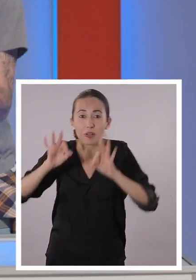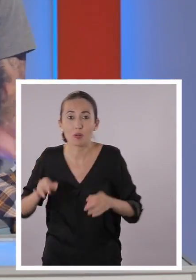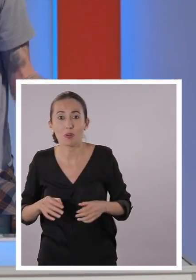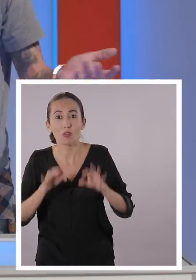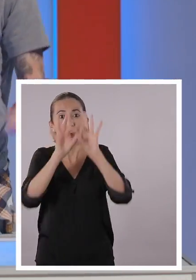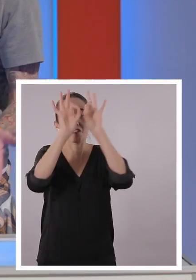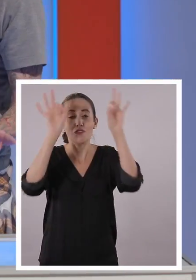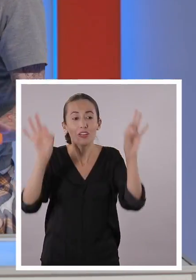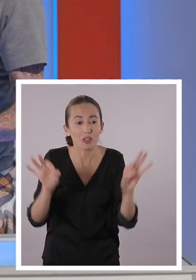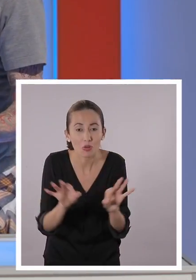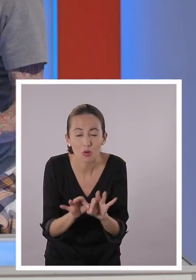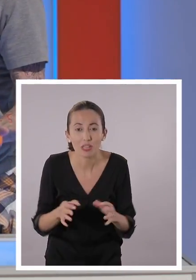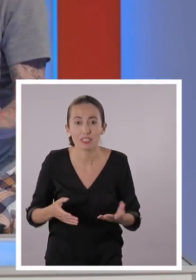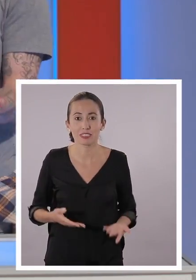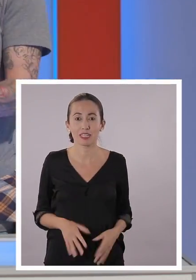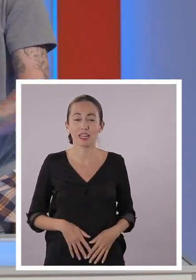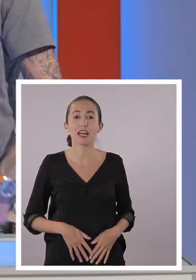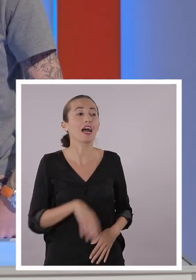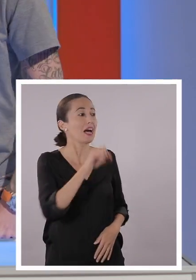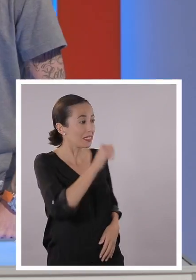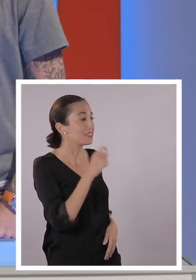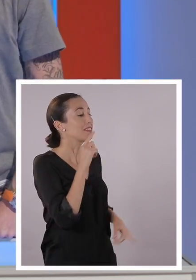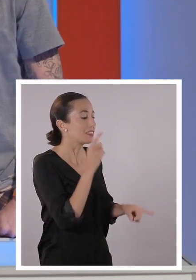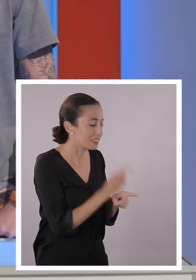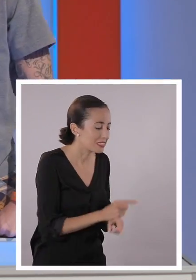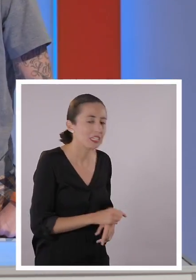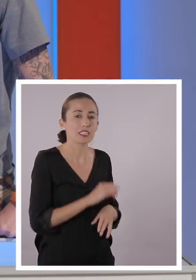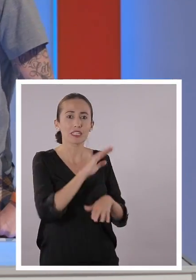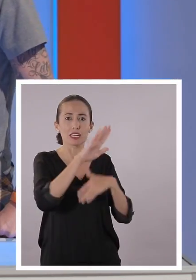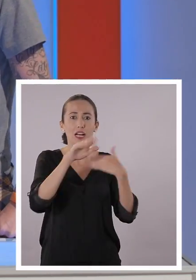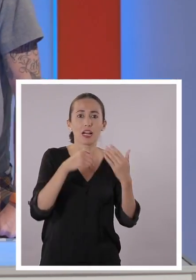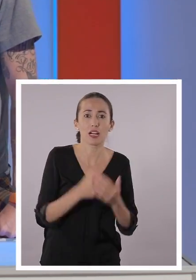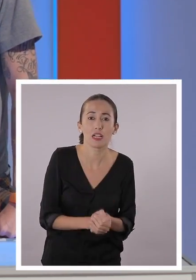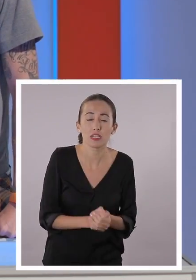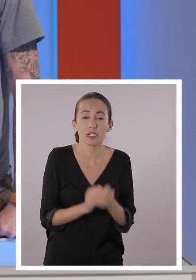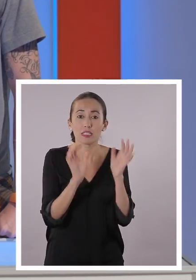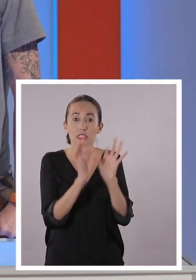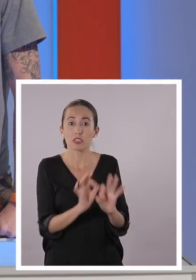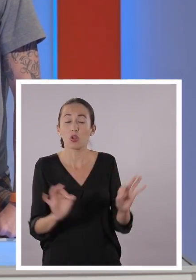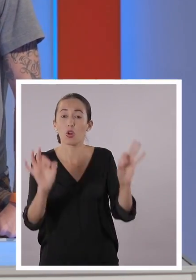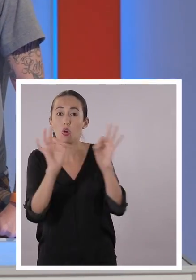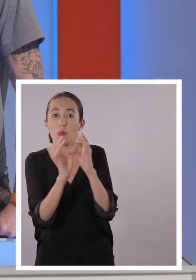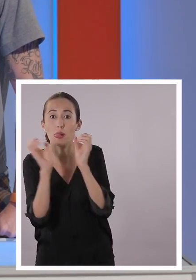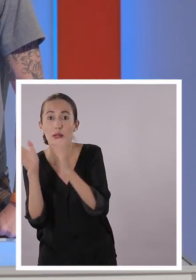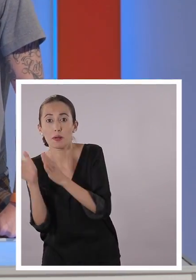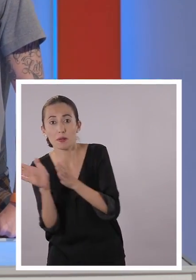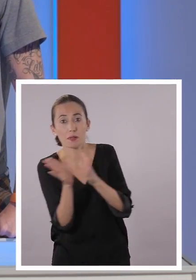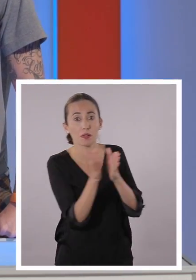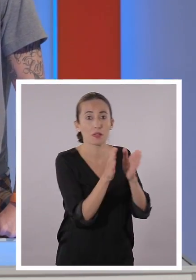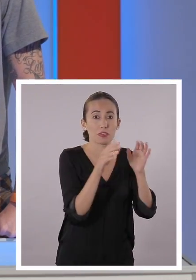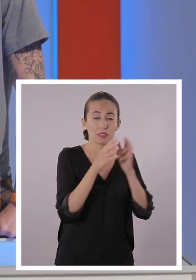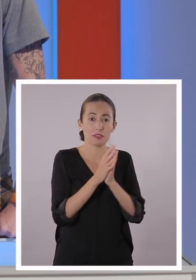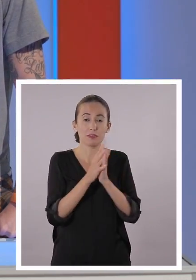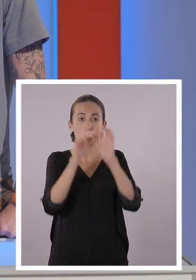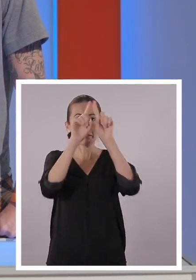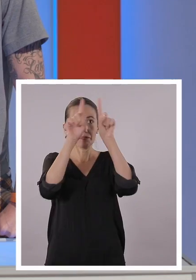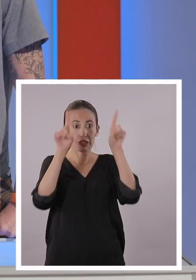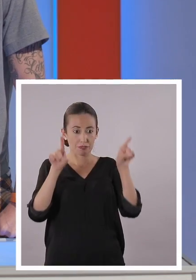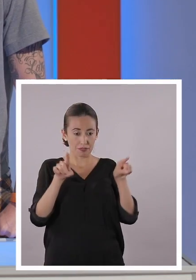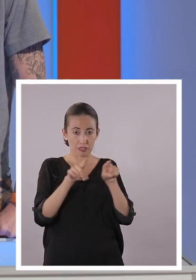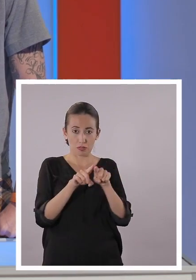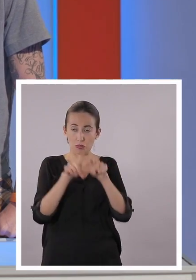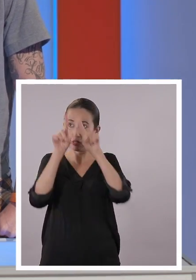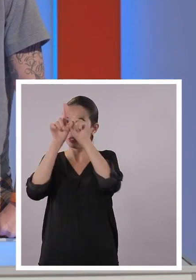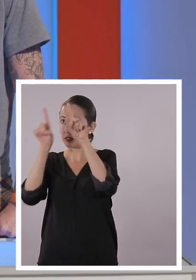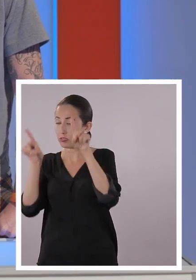cómo se hacen estas figuras? Hola chicos y chicas, ¿cómo están? Claro que sí, Santi. Tienes toda la razón. Es muy interesante analizar el tema de las